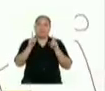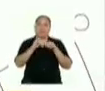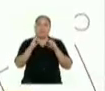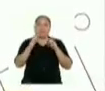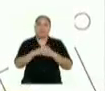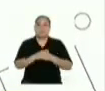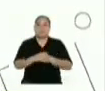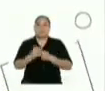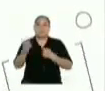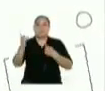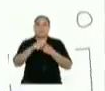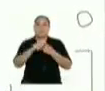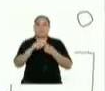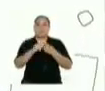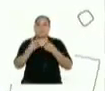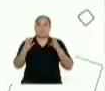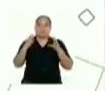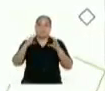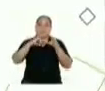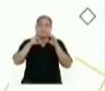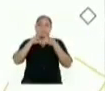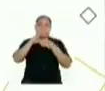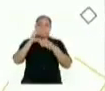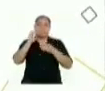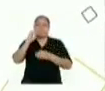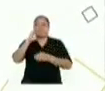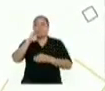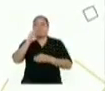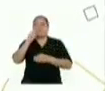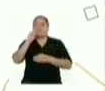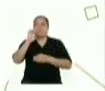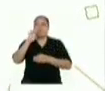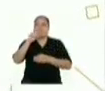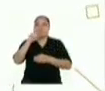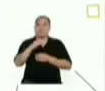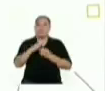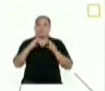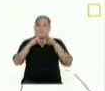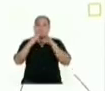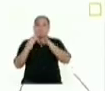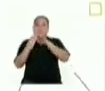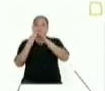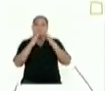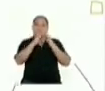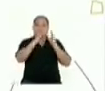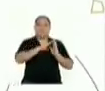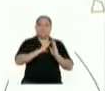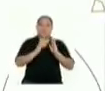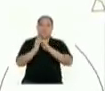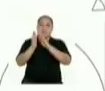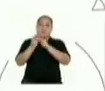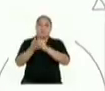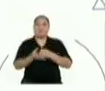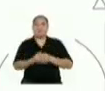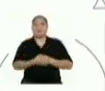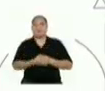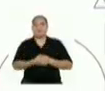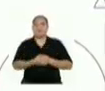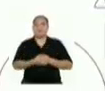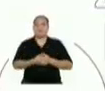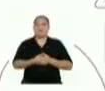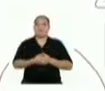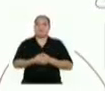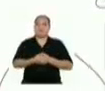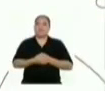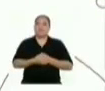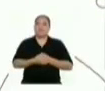triangulares, hasta darle la forma de un octaedro estrellado con puntas triangulares. ¡Suscríbete